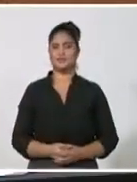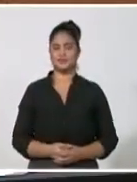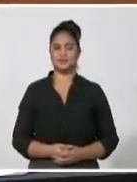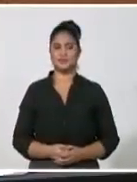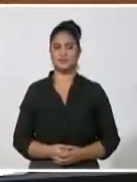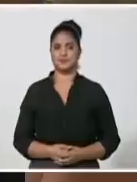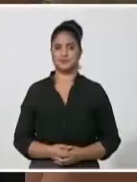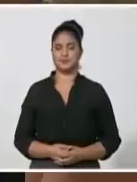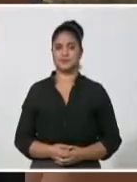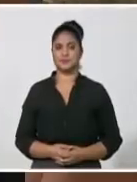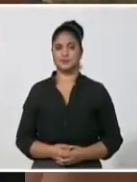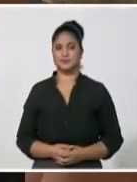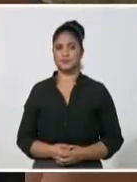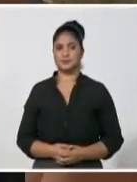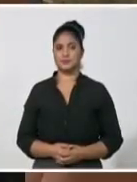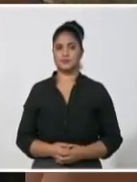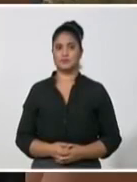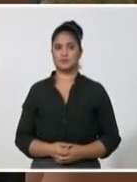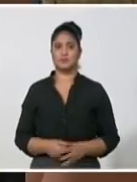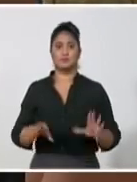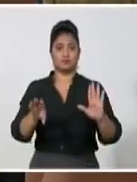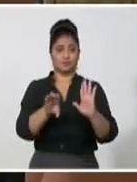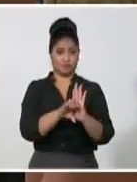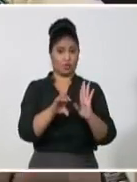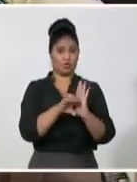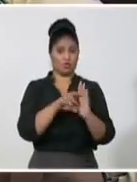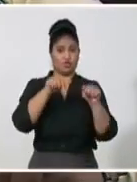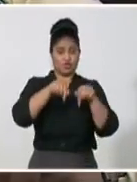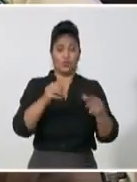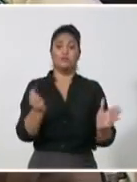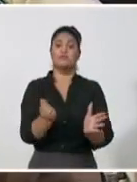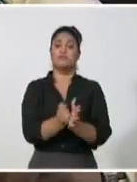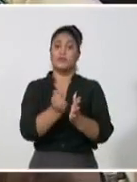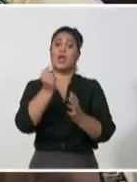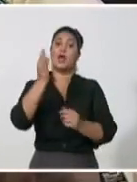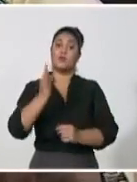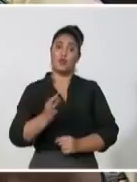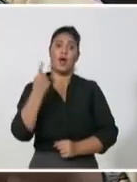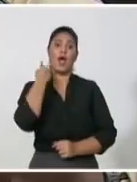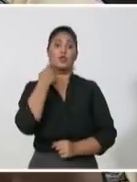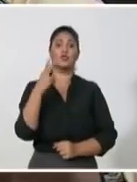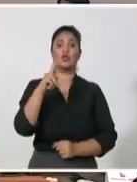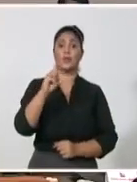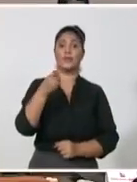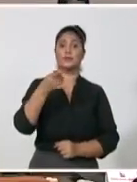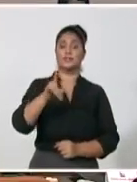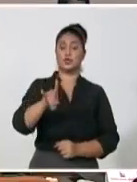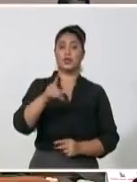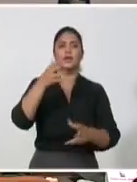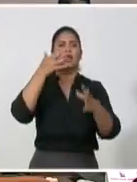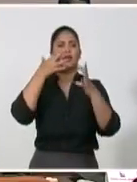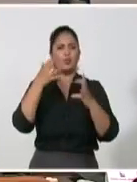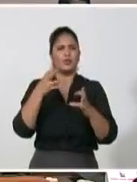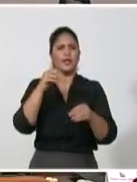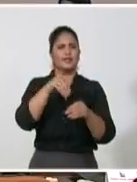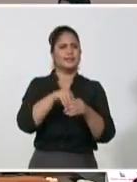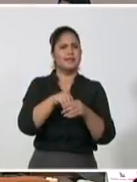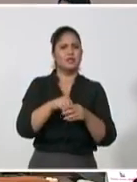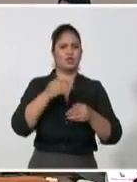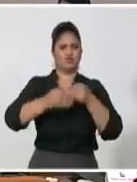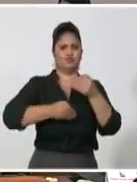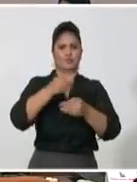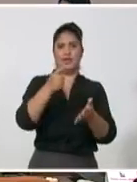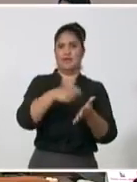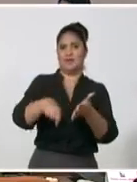del Estado cubano con la constitución aprobada en 2019, fue señalada como un eslabón muy importante para la materialización de la estrategia.